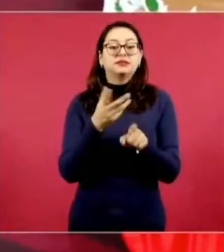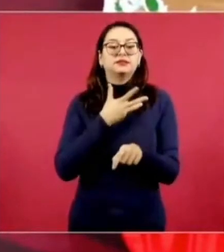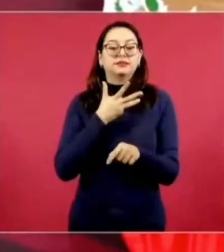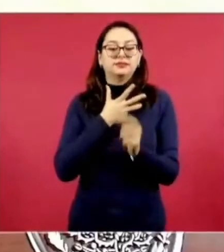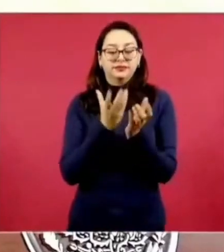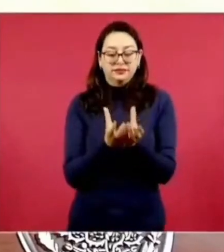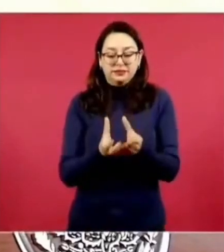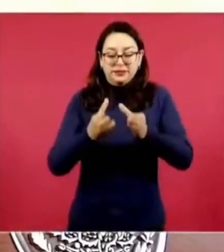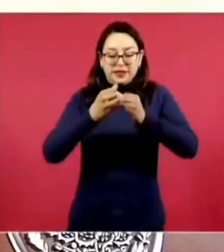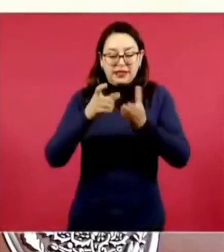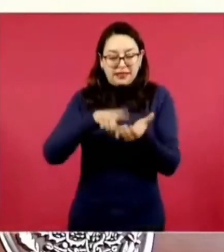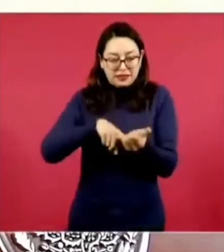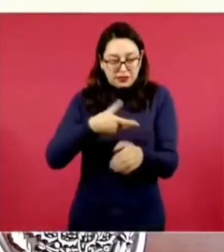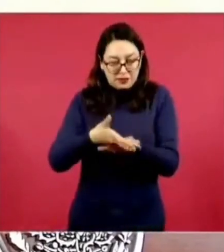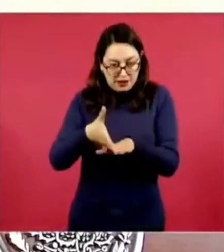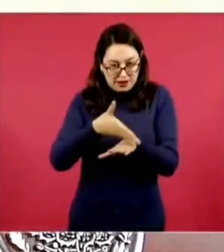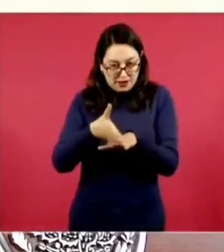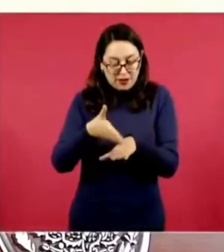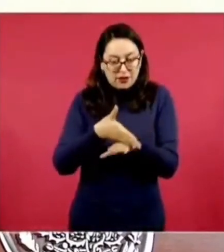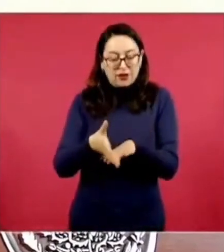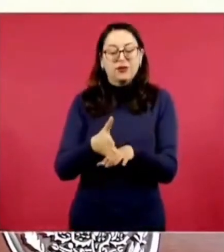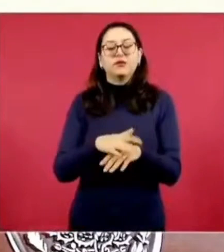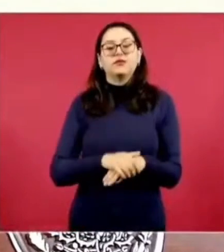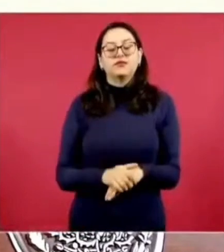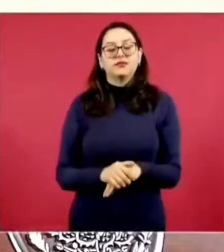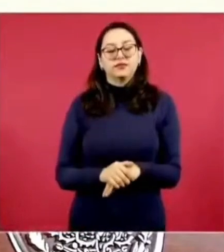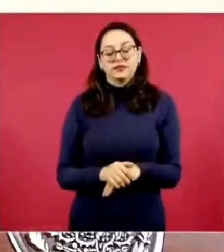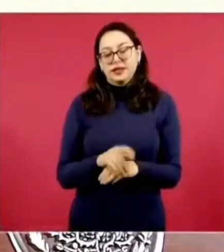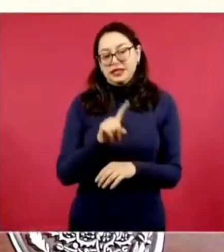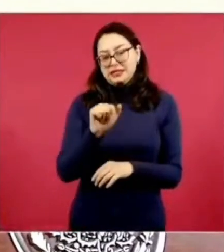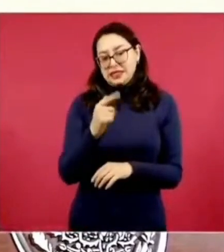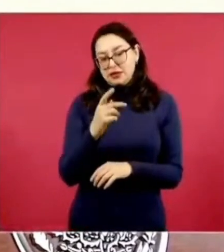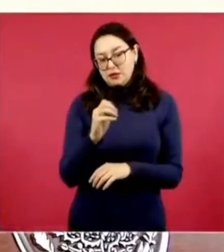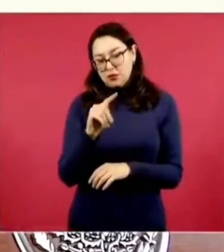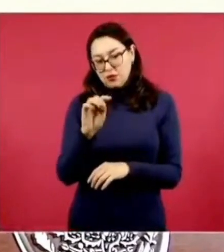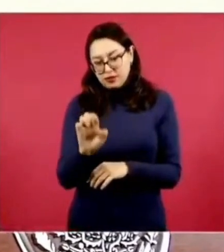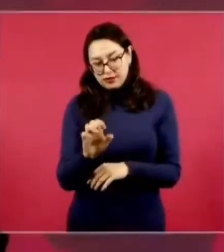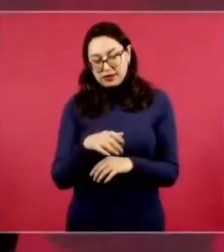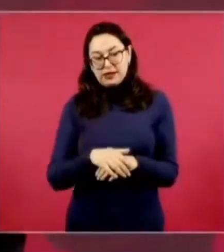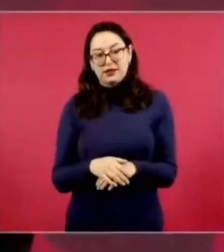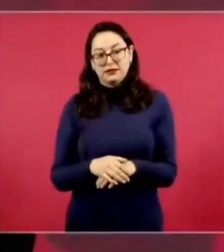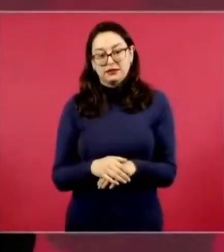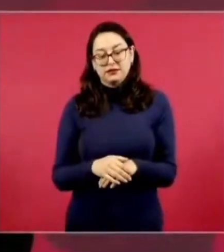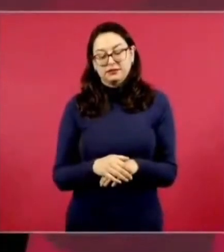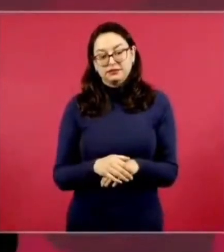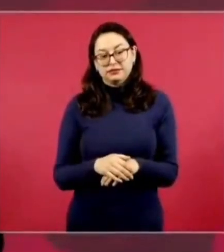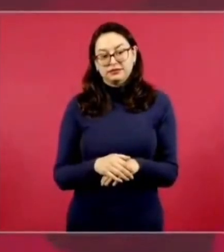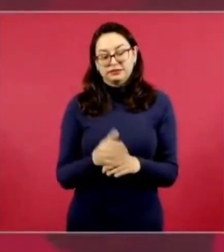zapote chico zapote mamey